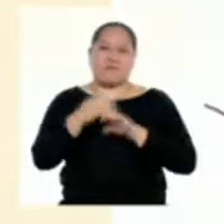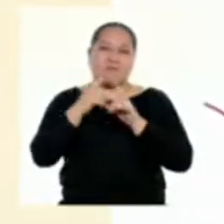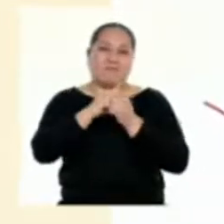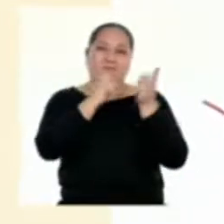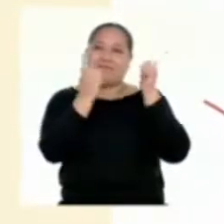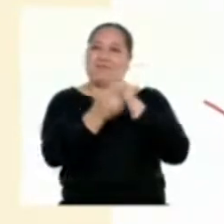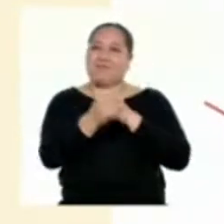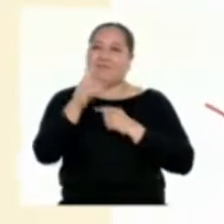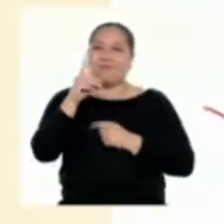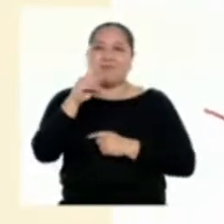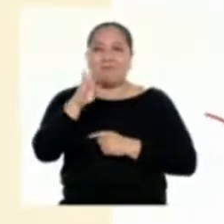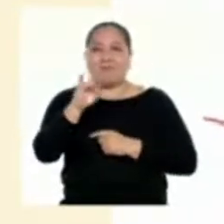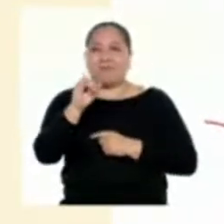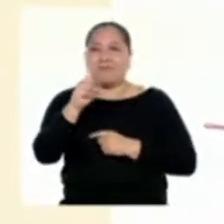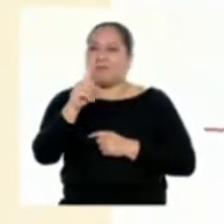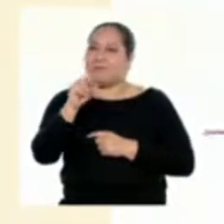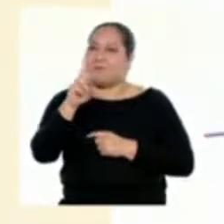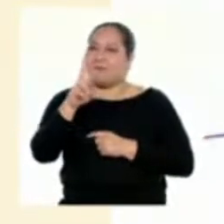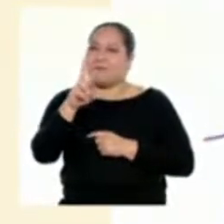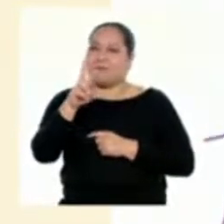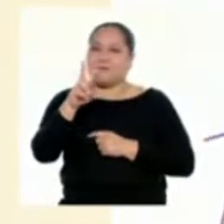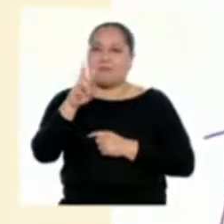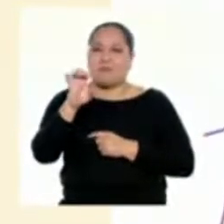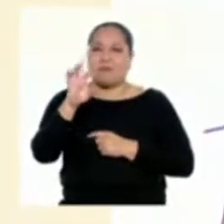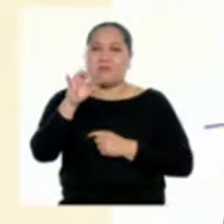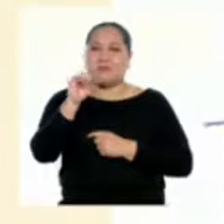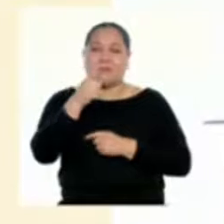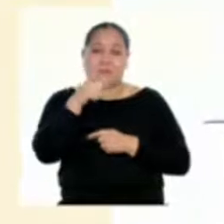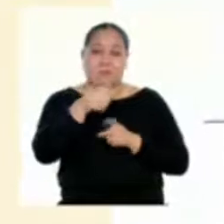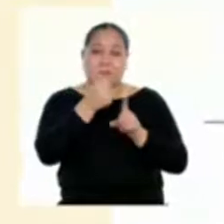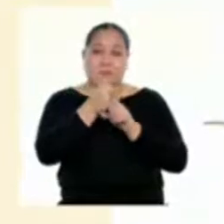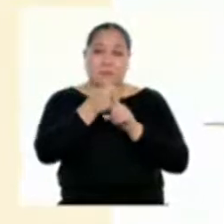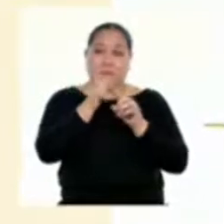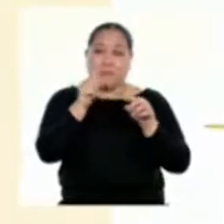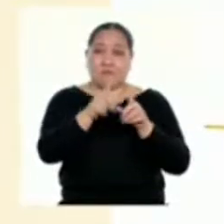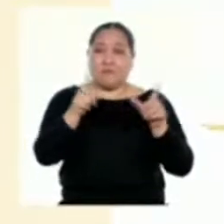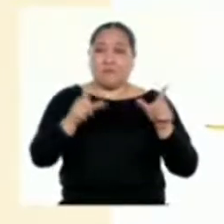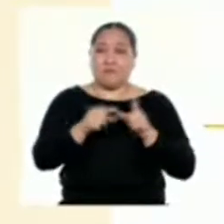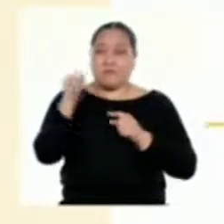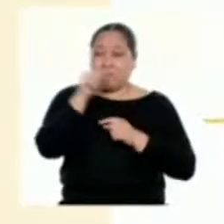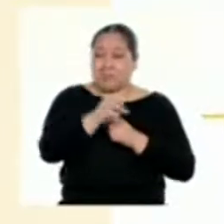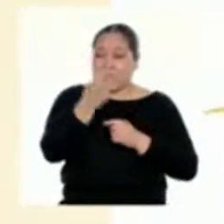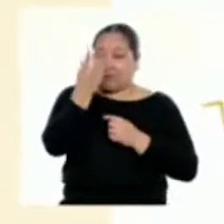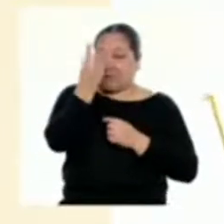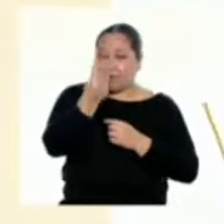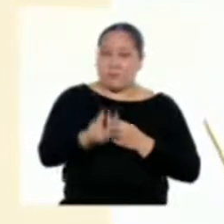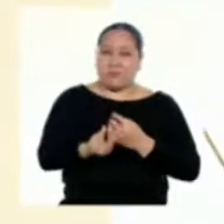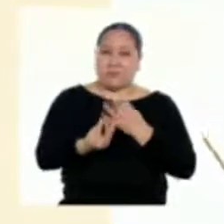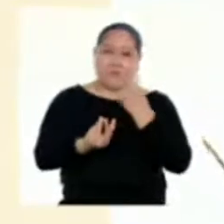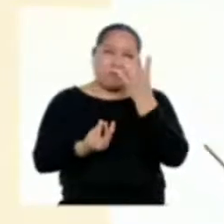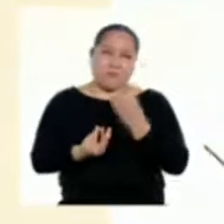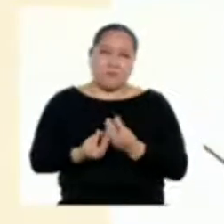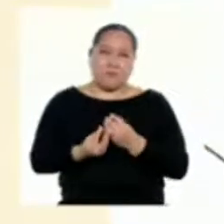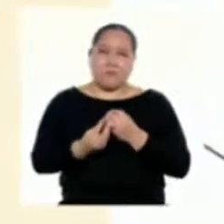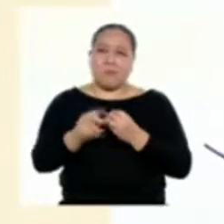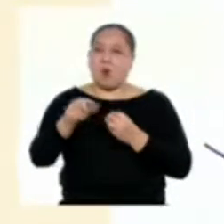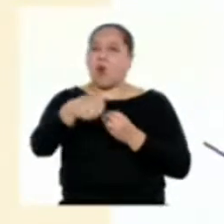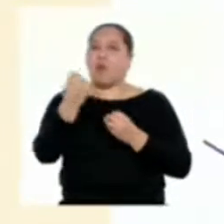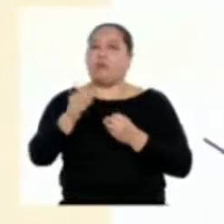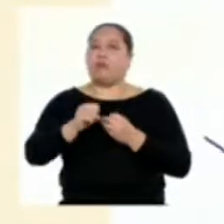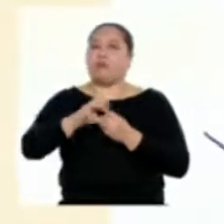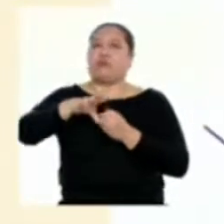Algunas de estas alteraciones reducen la abundancia de ciertos organismos propician la multiplicación de otros